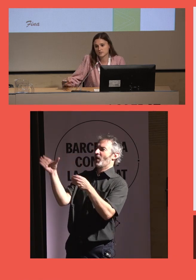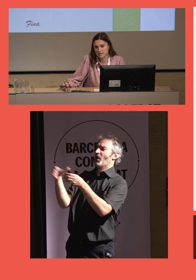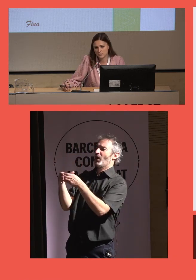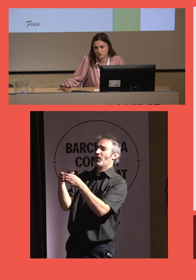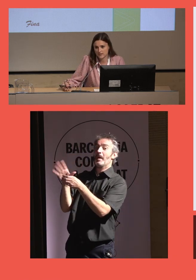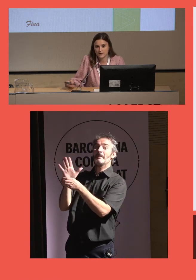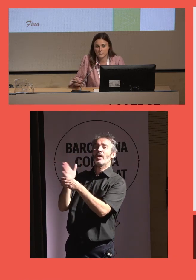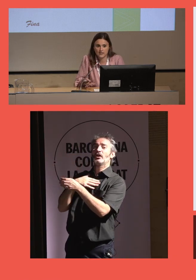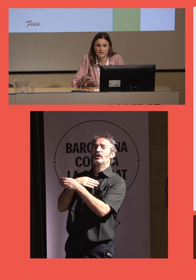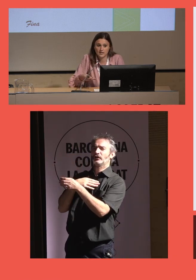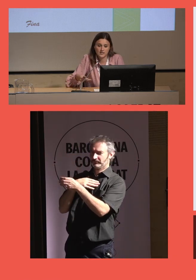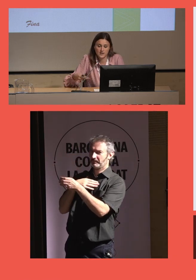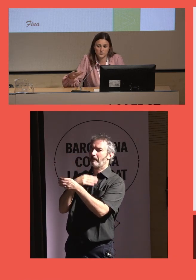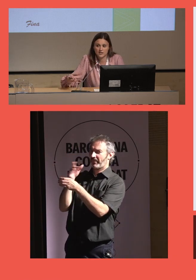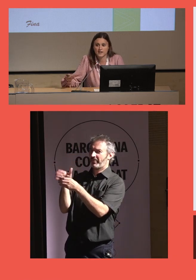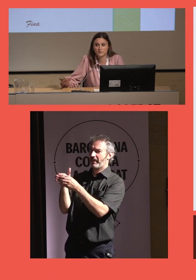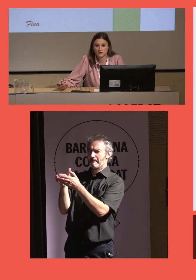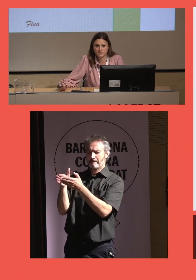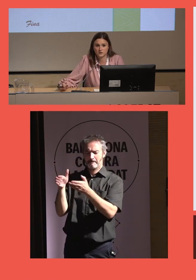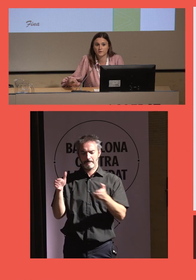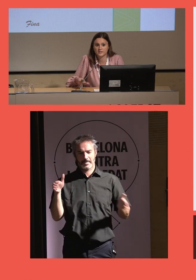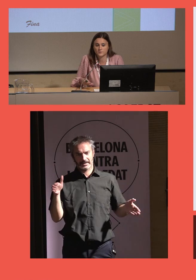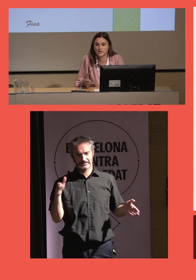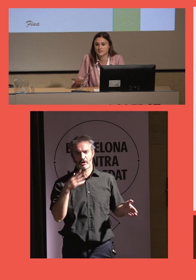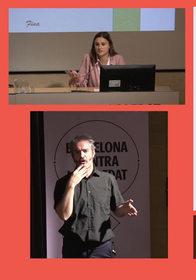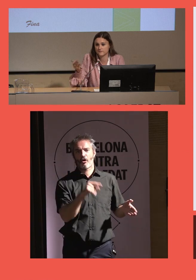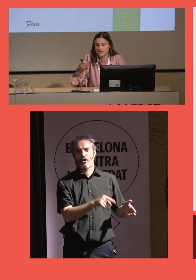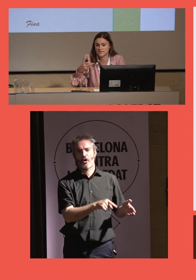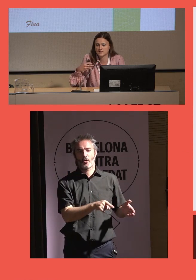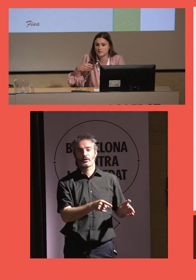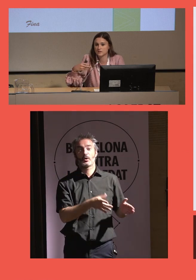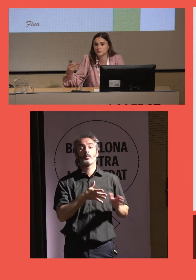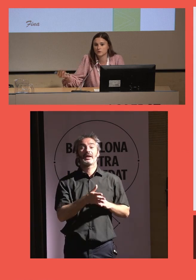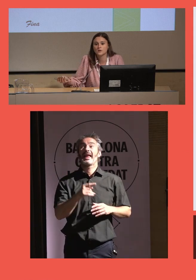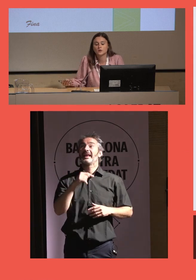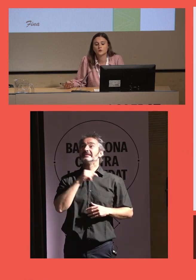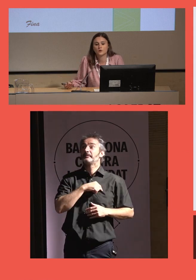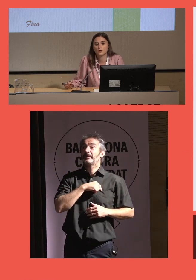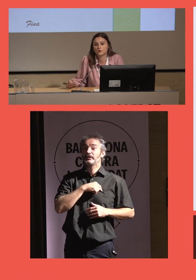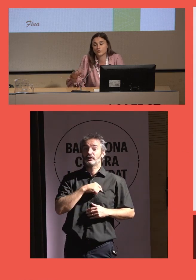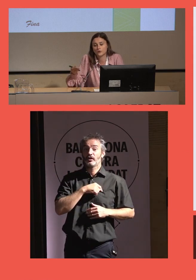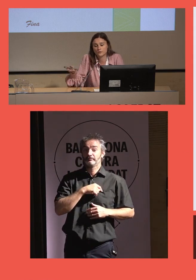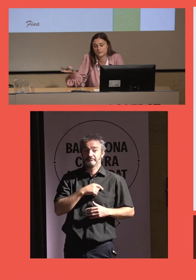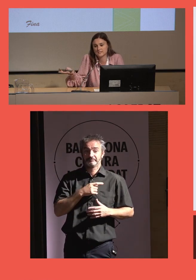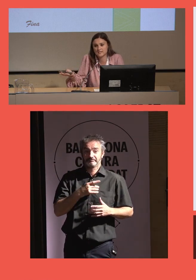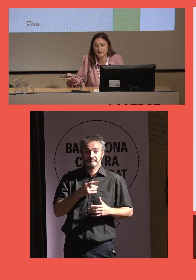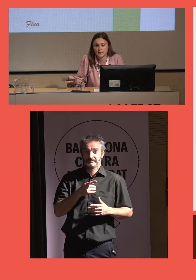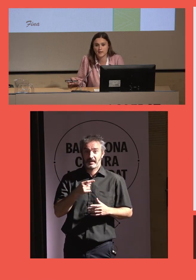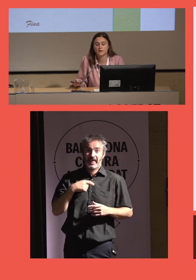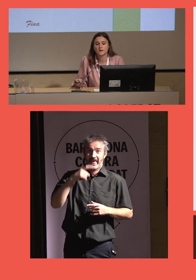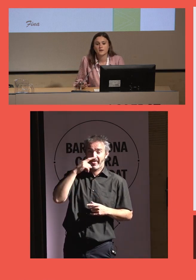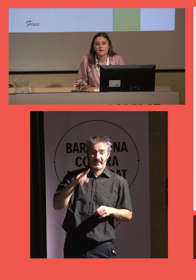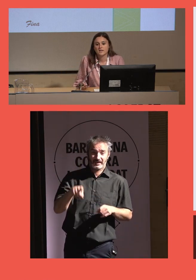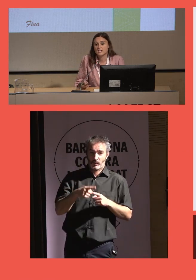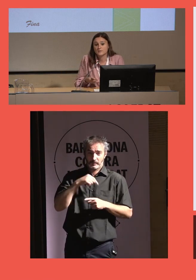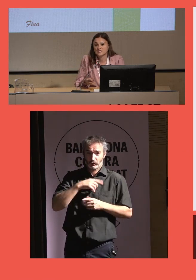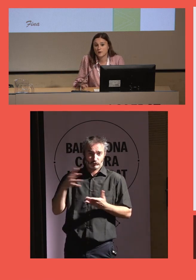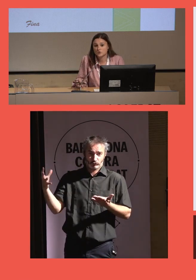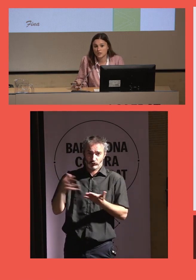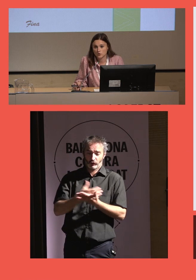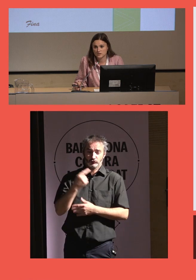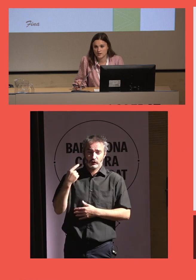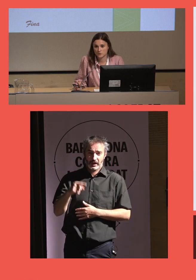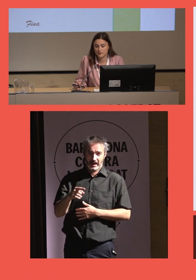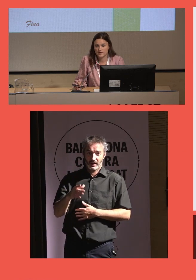embargo, nosotros teníamos clara que queríamos llegar a personas más jóvenes porque al final el sentimiento no distingue de edad. Y